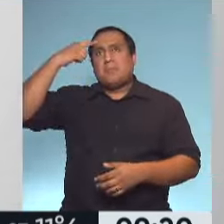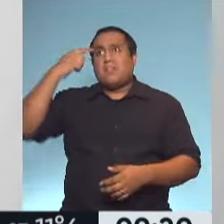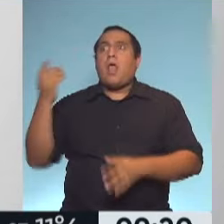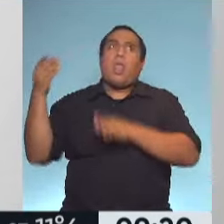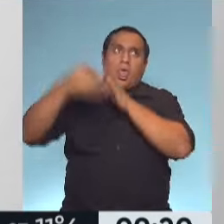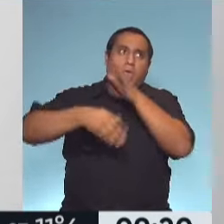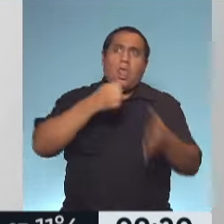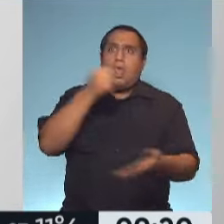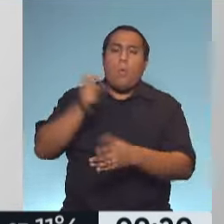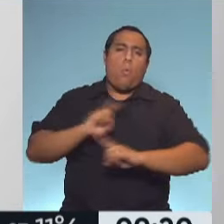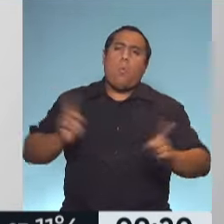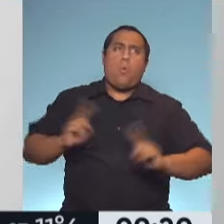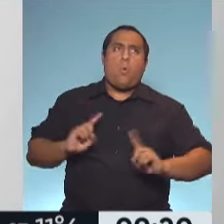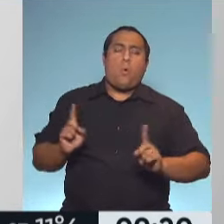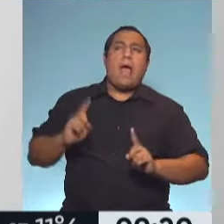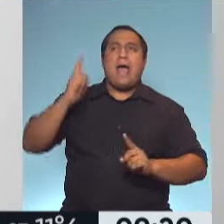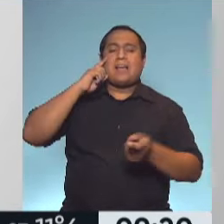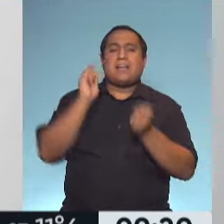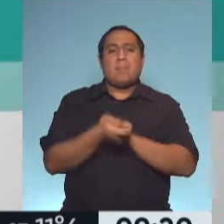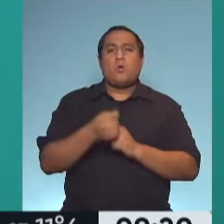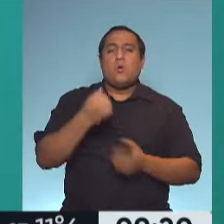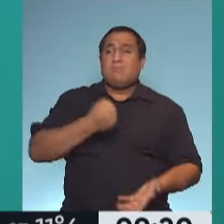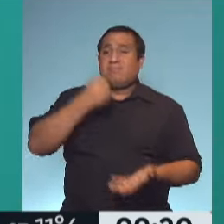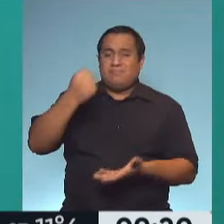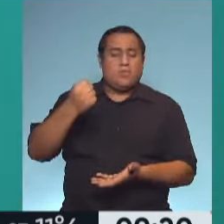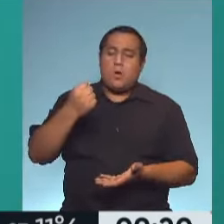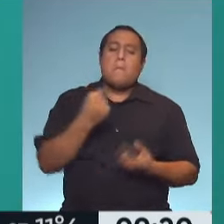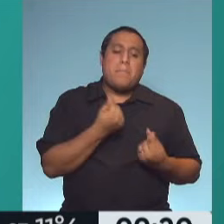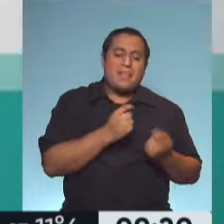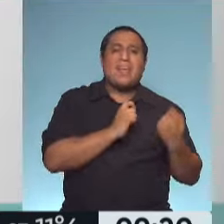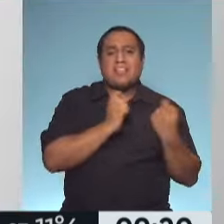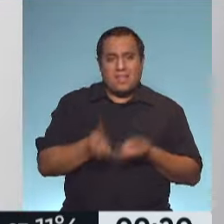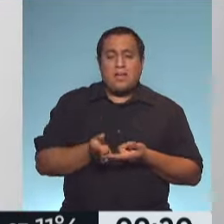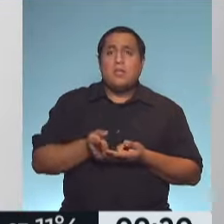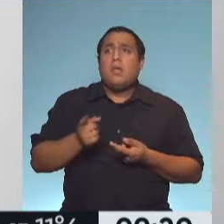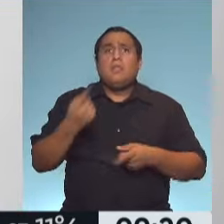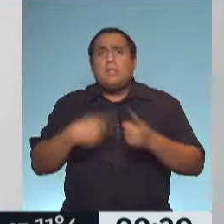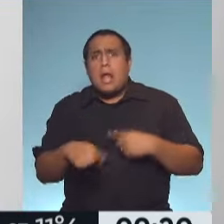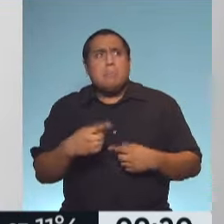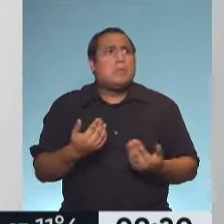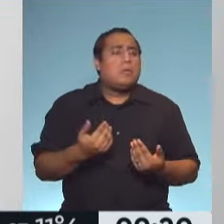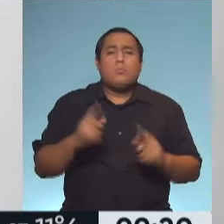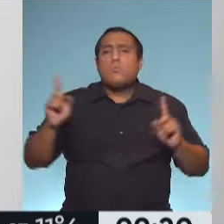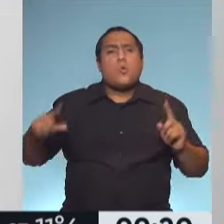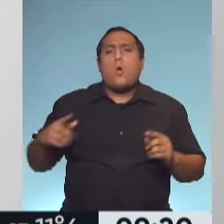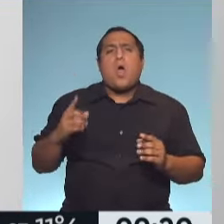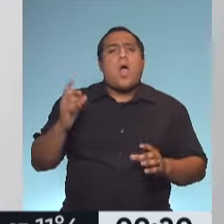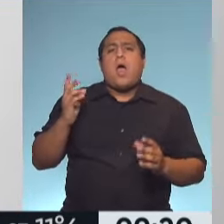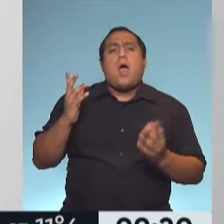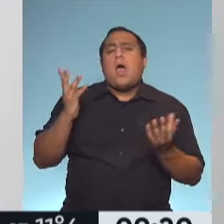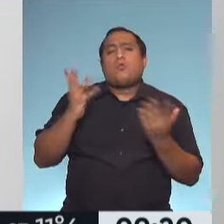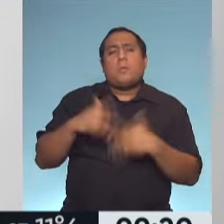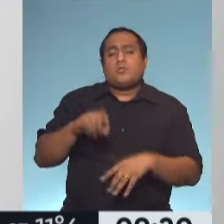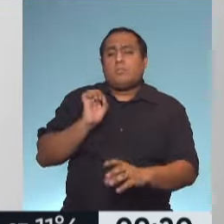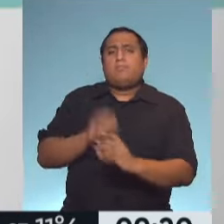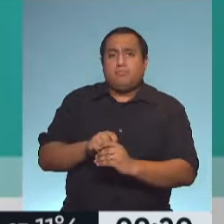bolsones. Lo modificamos, lo mutamos hacia un pago de una cuenta donde recibe la VER, no tiene que hacer ningún trámite, lo tiene depositado en el transcurso de este